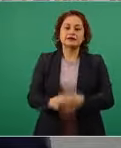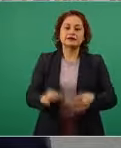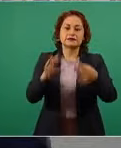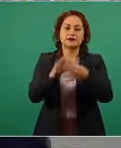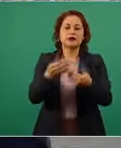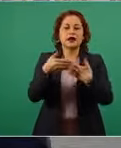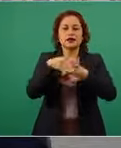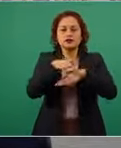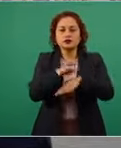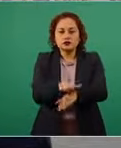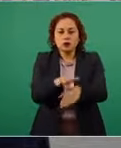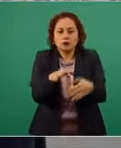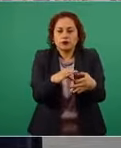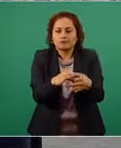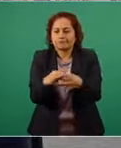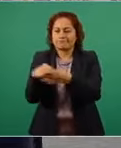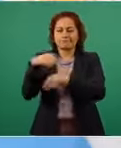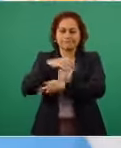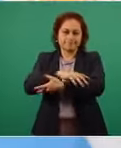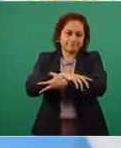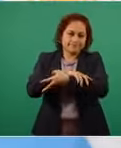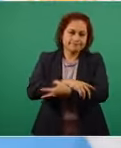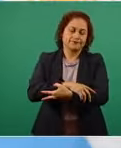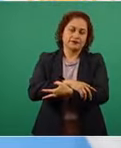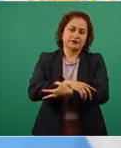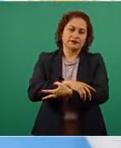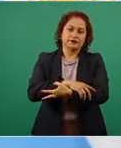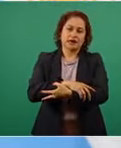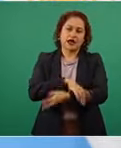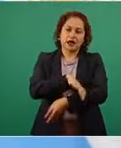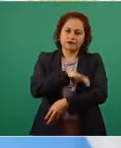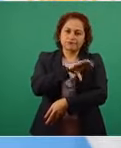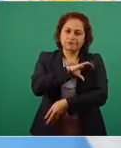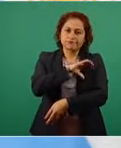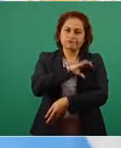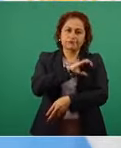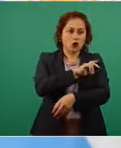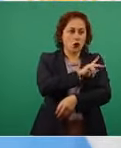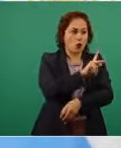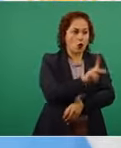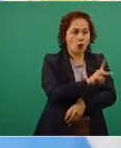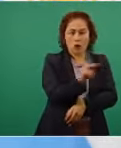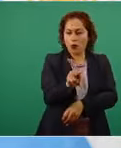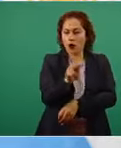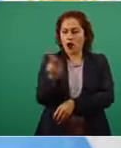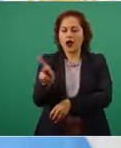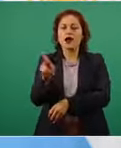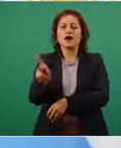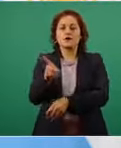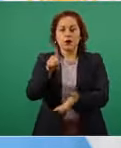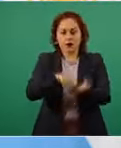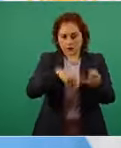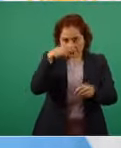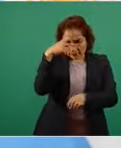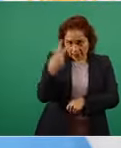los lazos de solidaridad entre los pueblos de Argentina de México